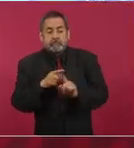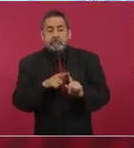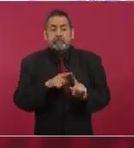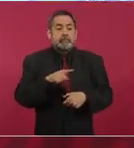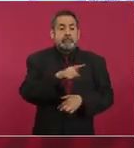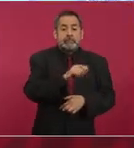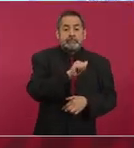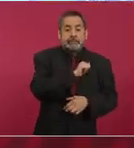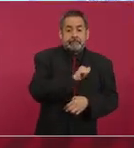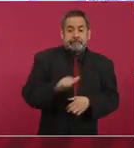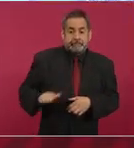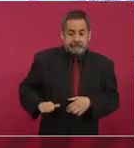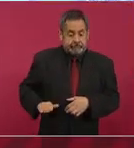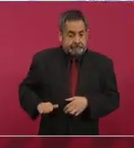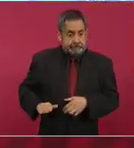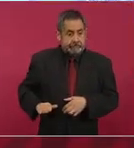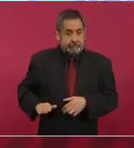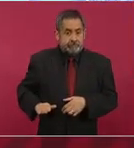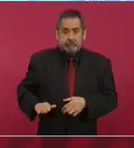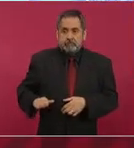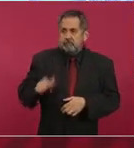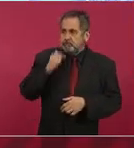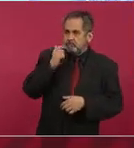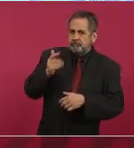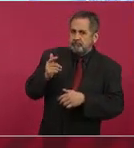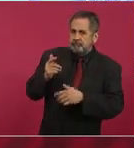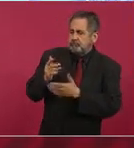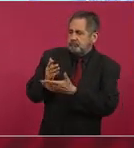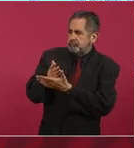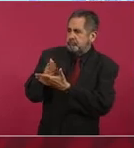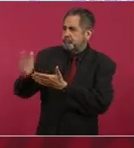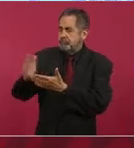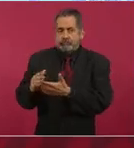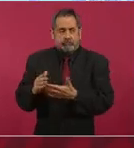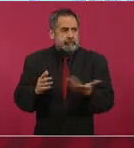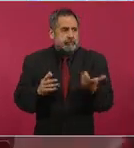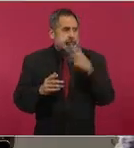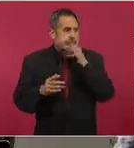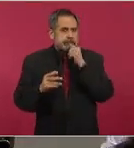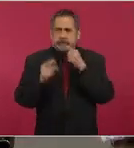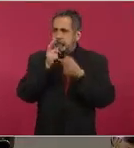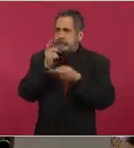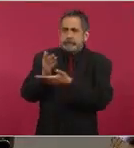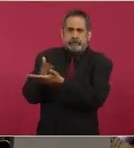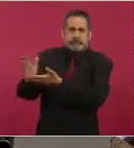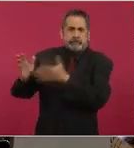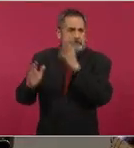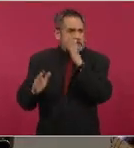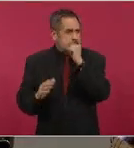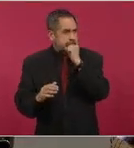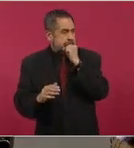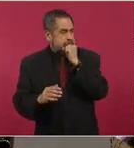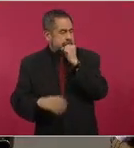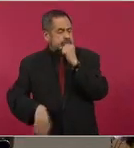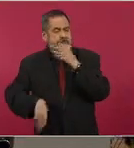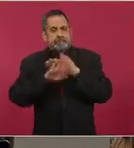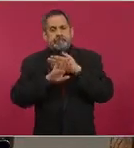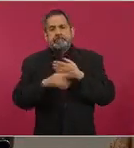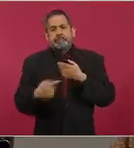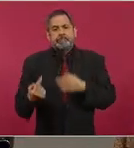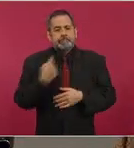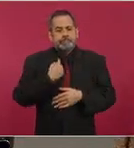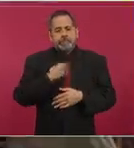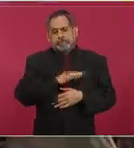eficaz para impedir esta presencia, una célula criminal habría tomado como represalia su vida. Siguiente.